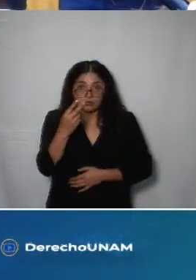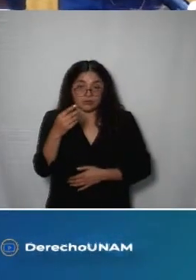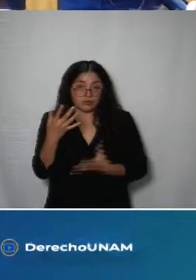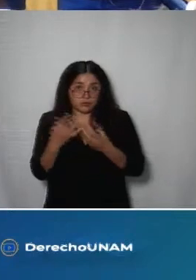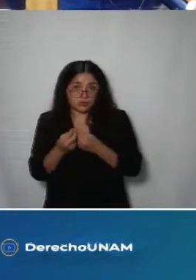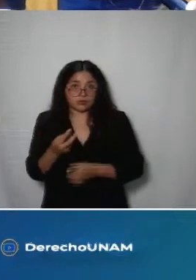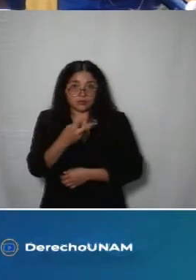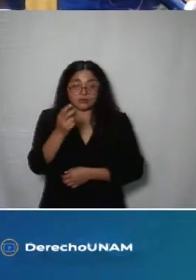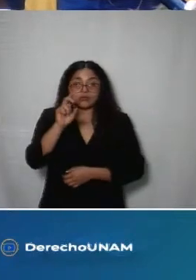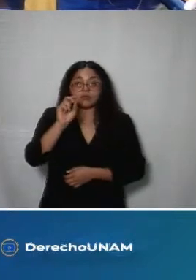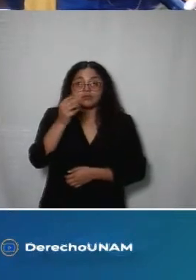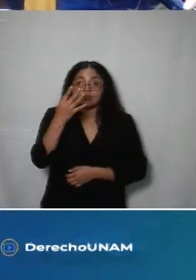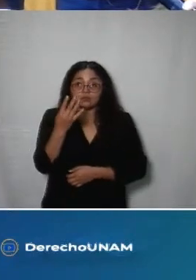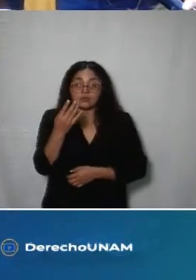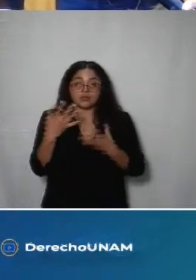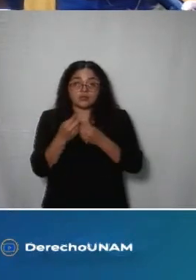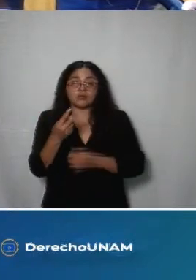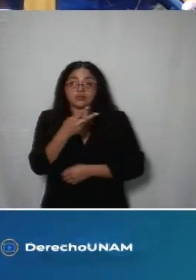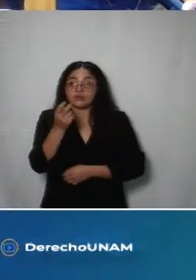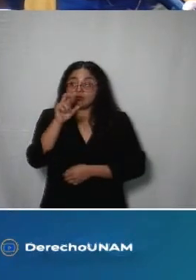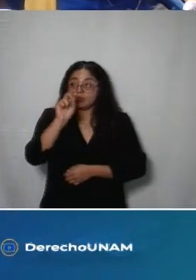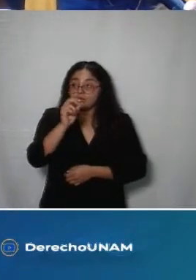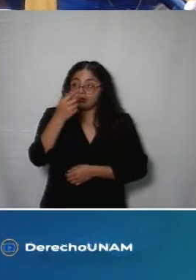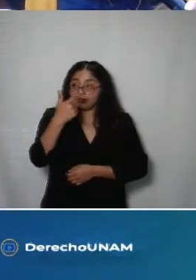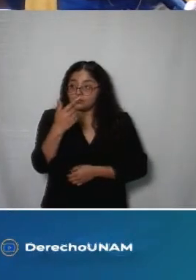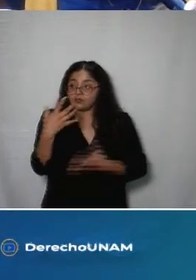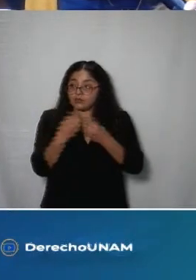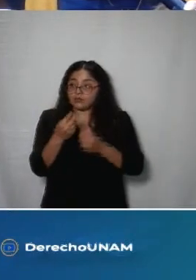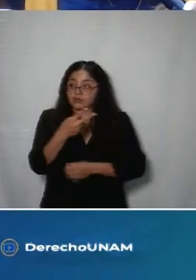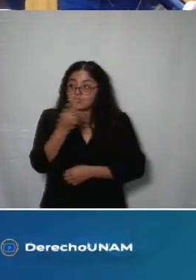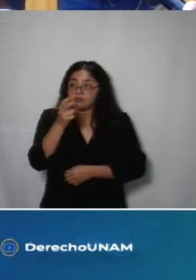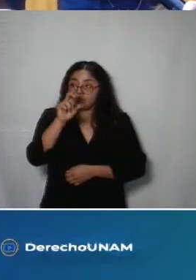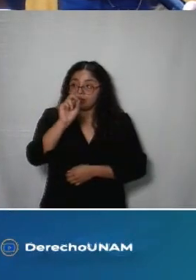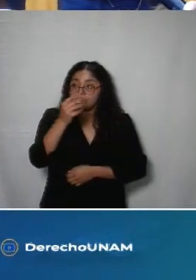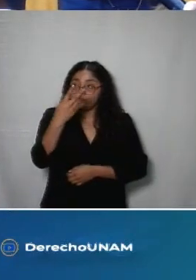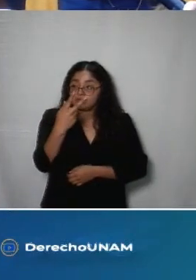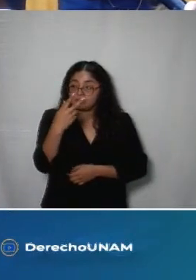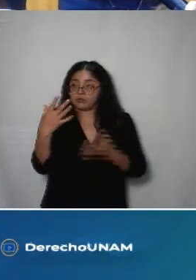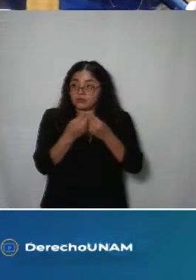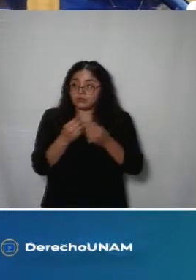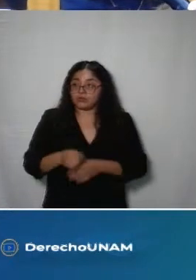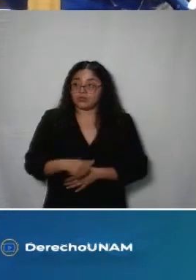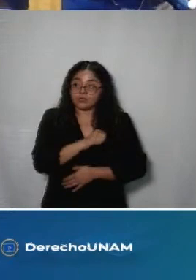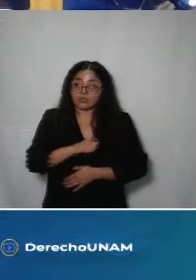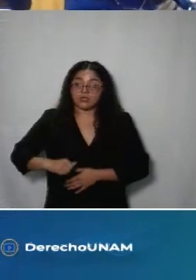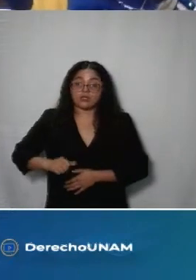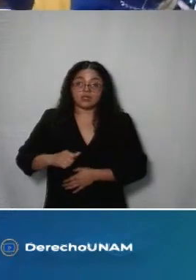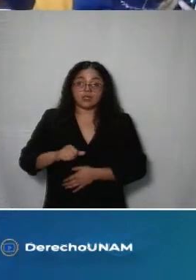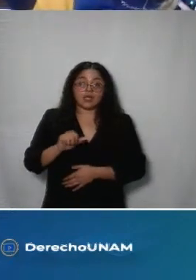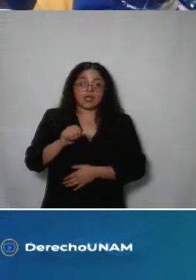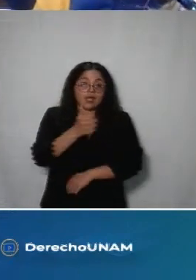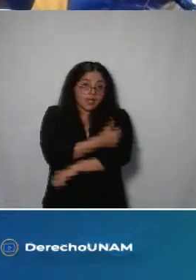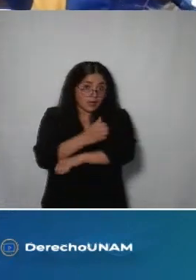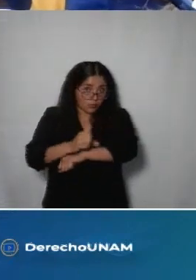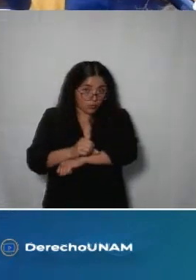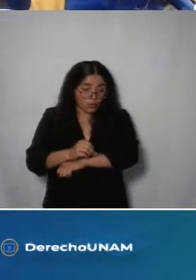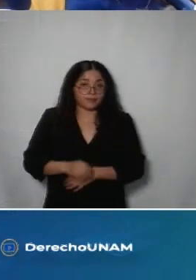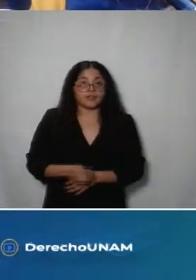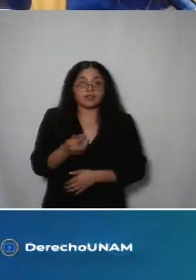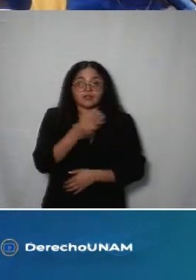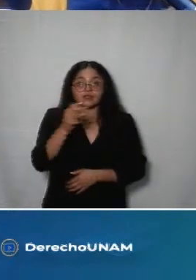acumuladas 234 y acumuladas 237 y acumuladas y 238 y acumuladas de la Alcaldía Álvaro Obregón